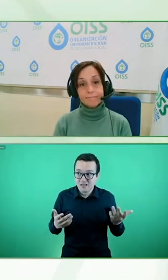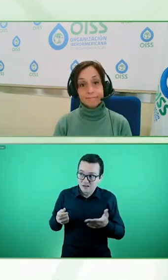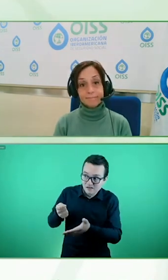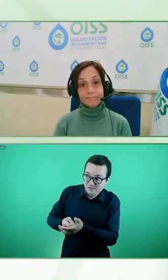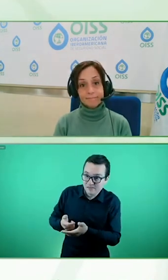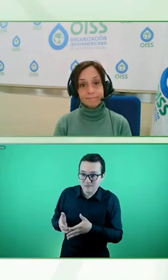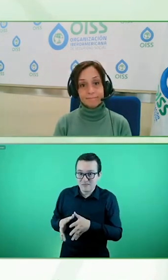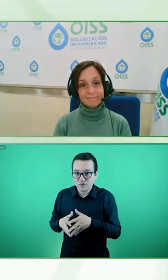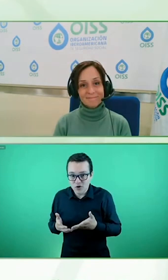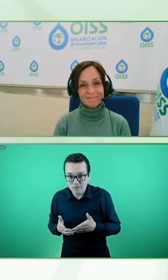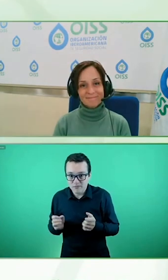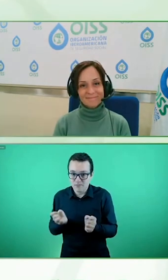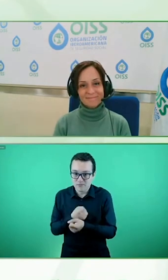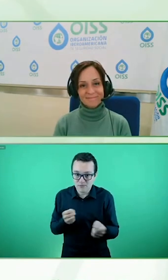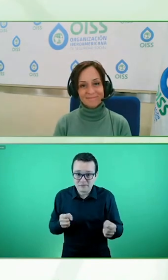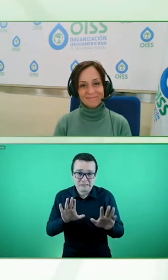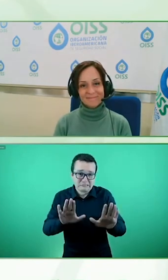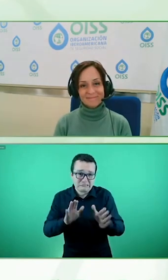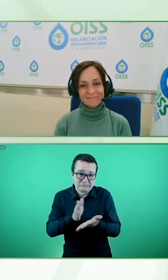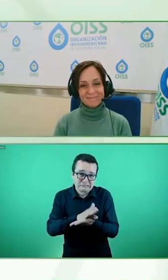para el intérprete perdón